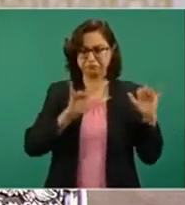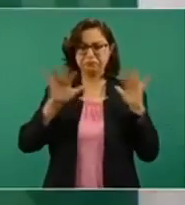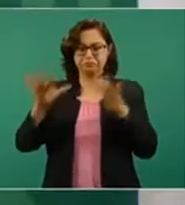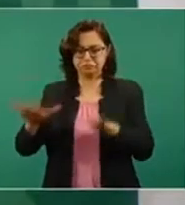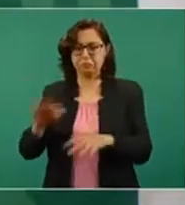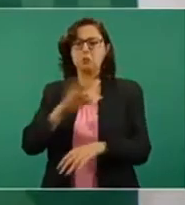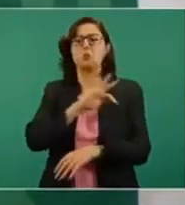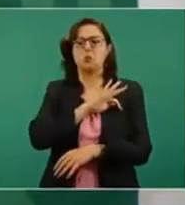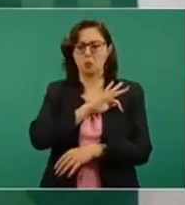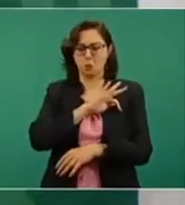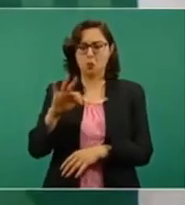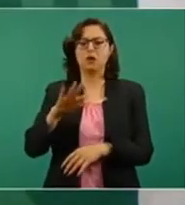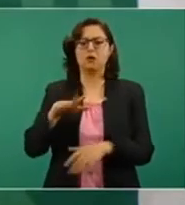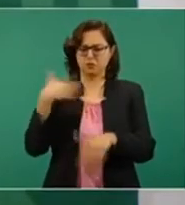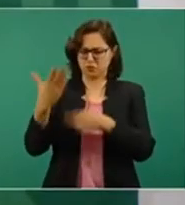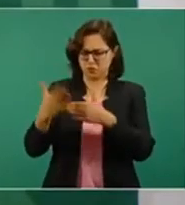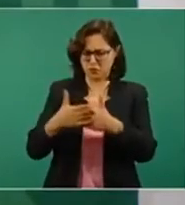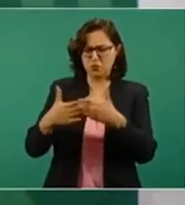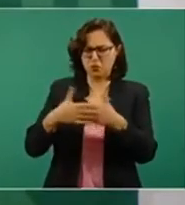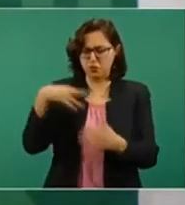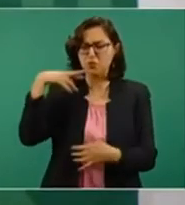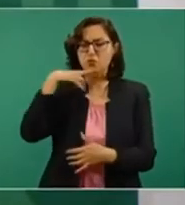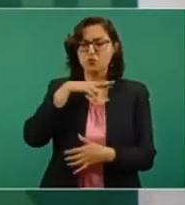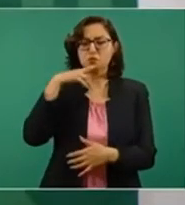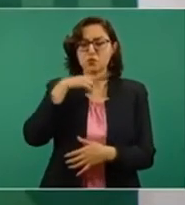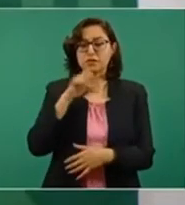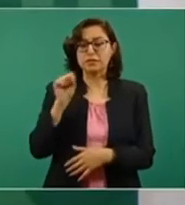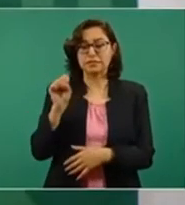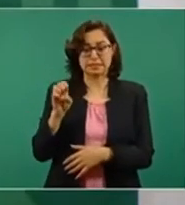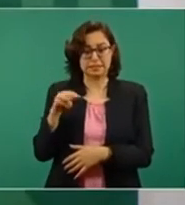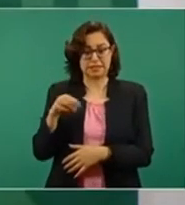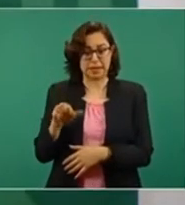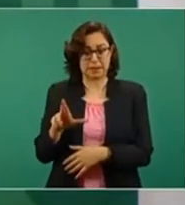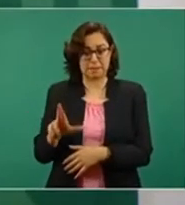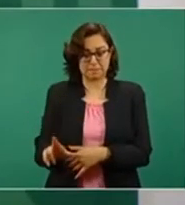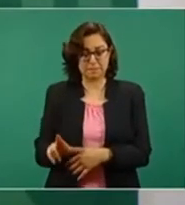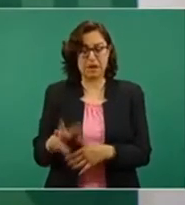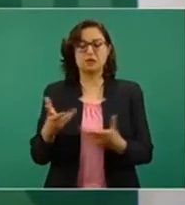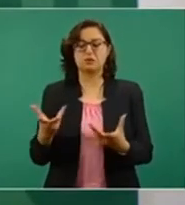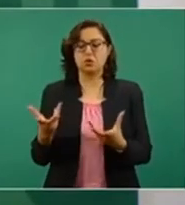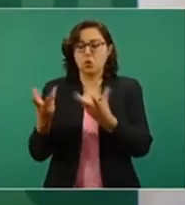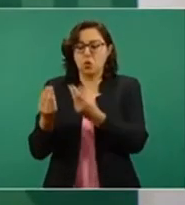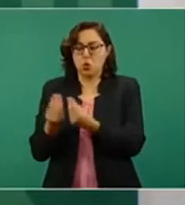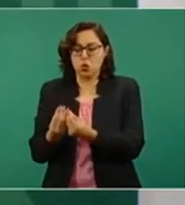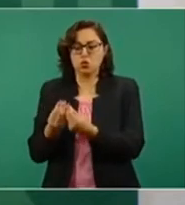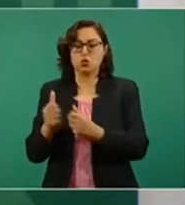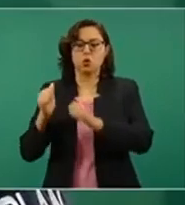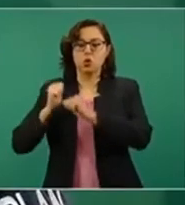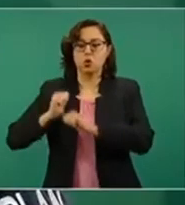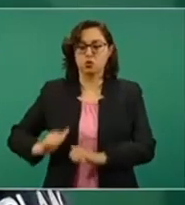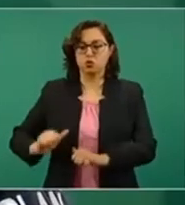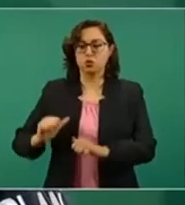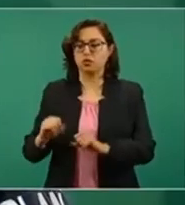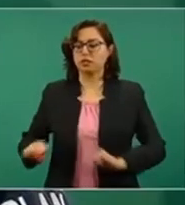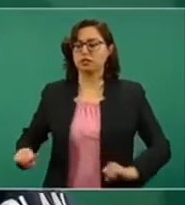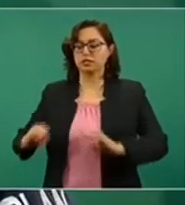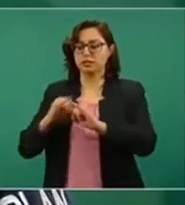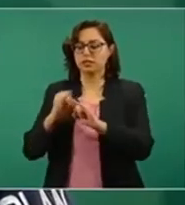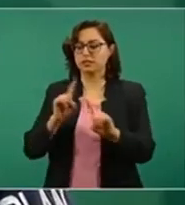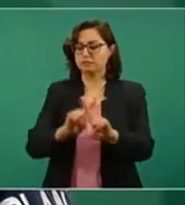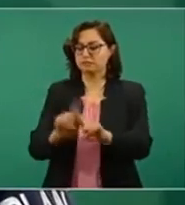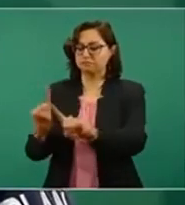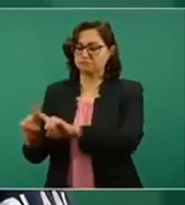Caribe mexicano, y la Secretaría de Marina continuará trabajando de la mano con el resto de las instituciones